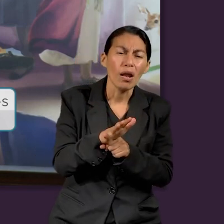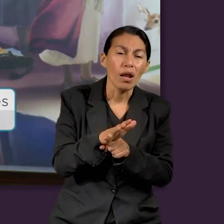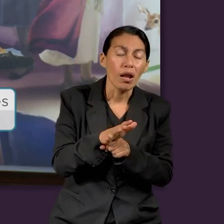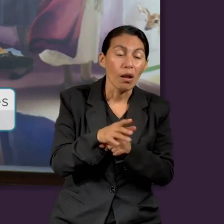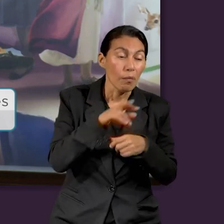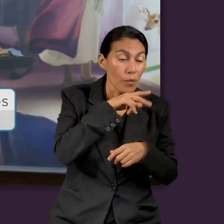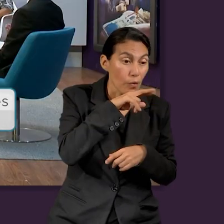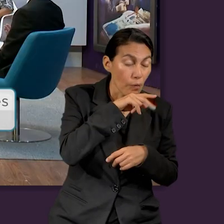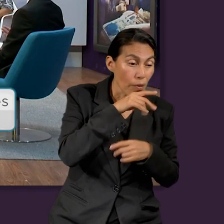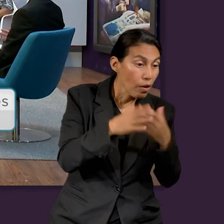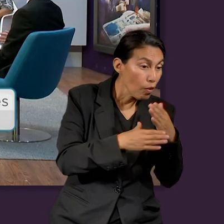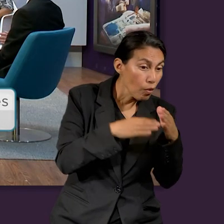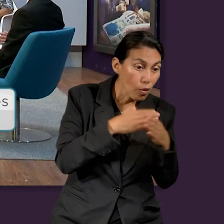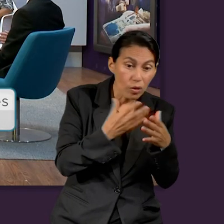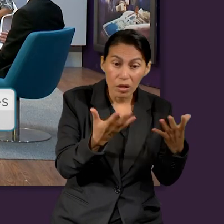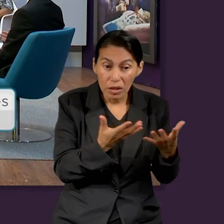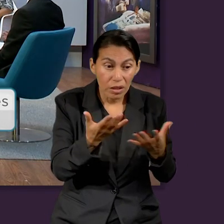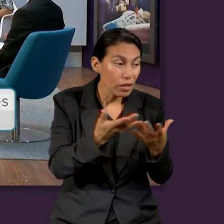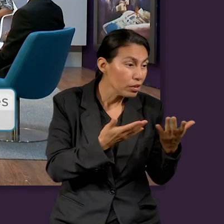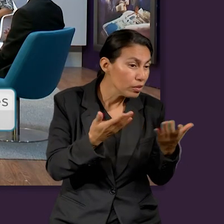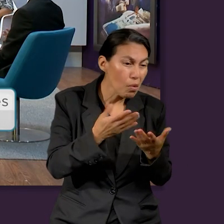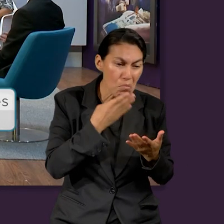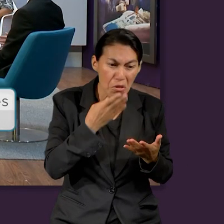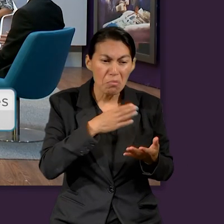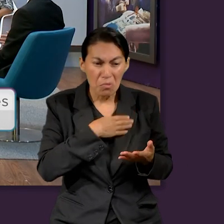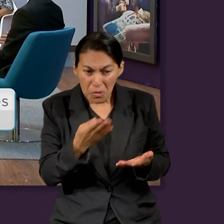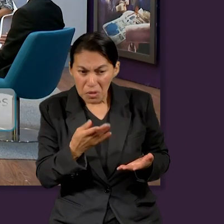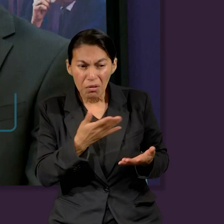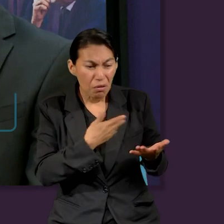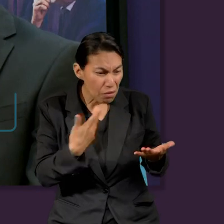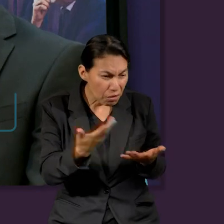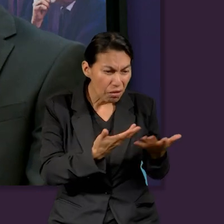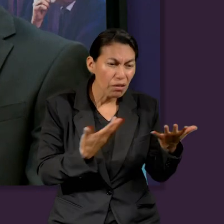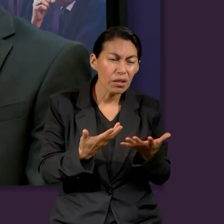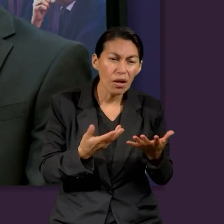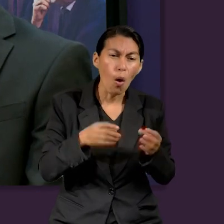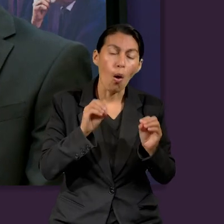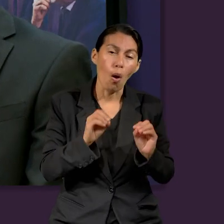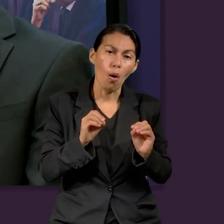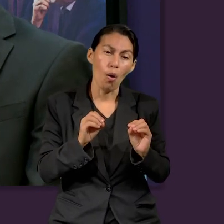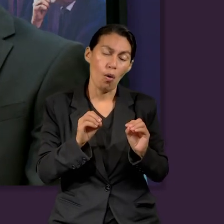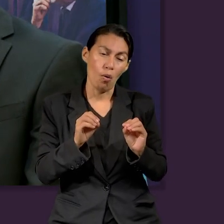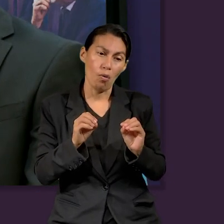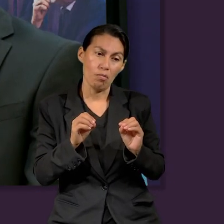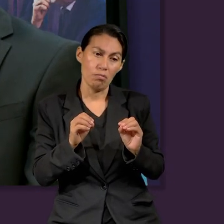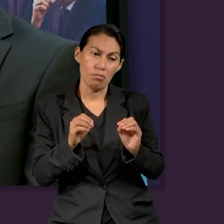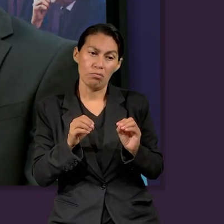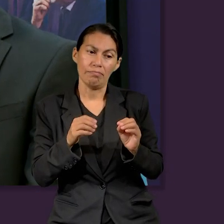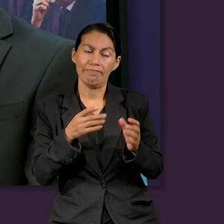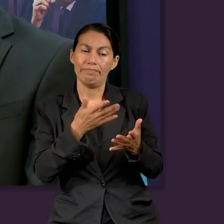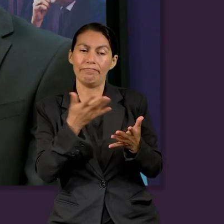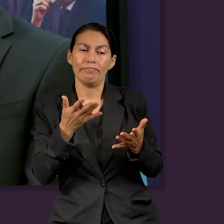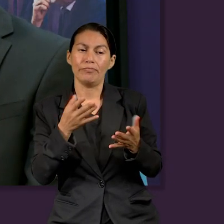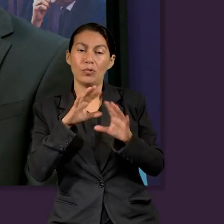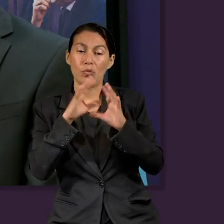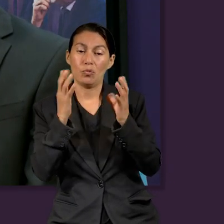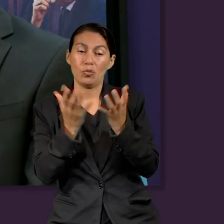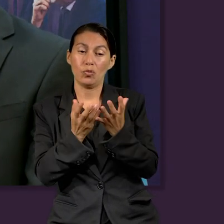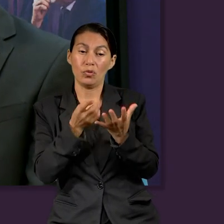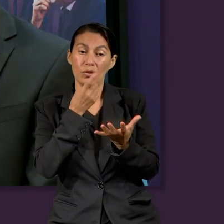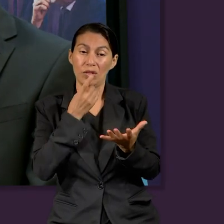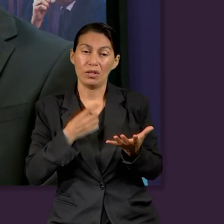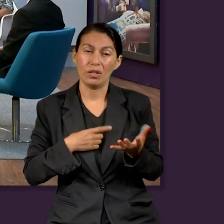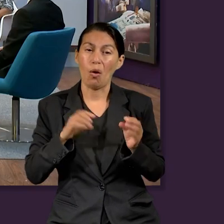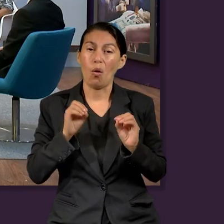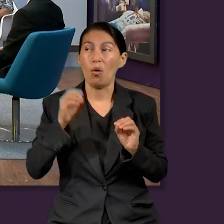por cultivar lo que es bueno para nosotros o simplemente por lo que la agenda mundial nos va dictando?